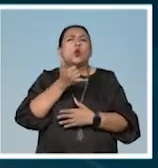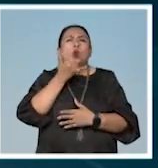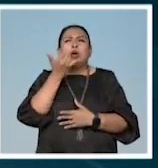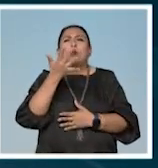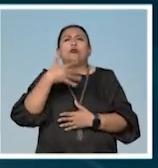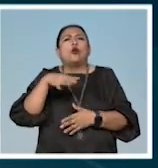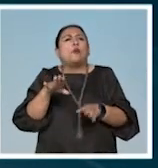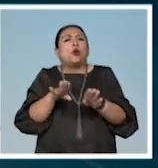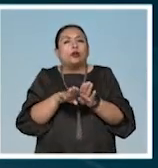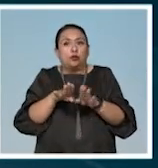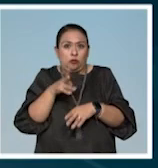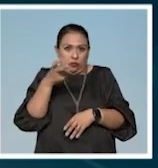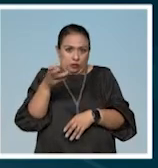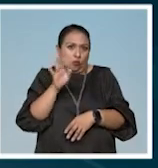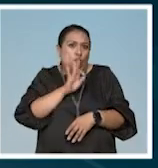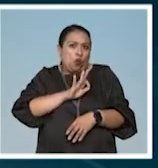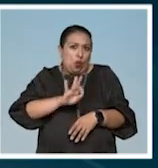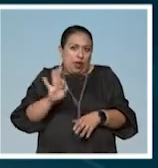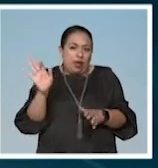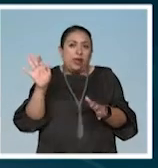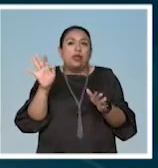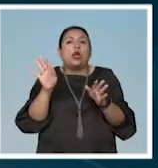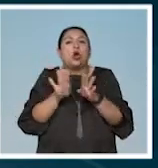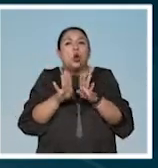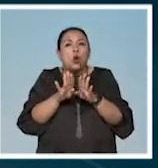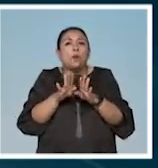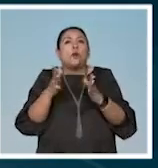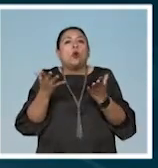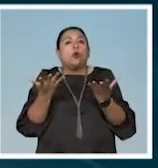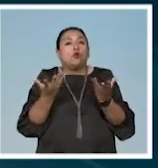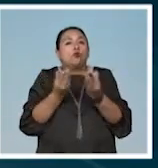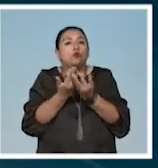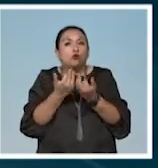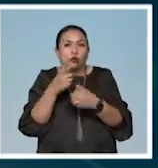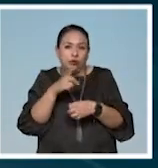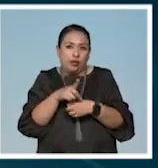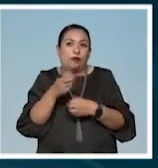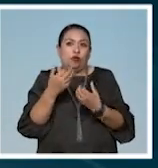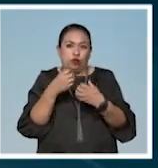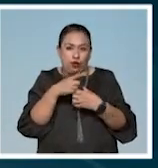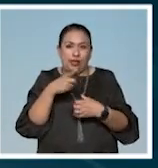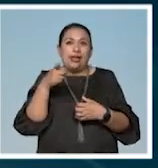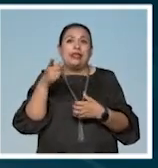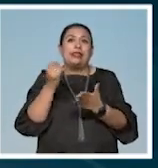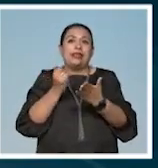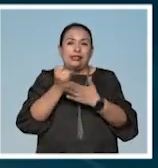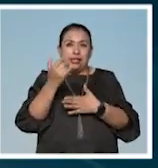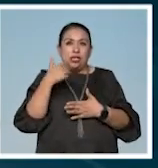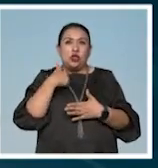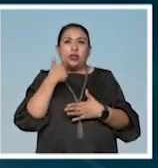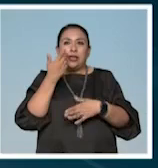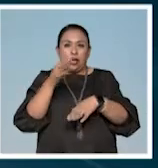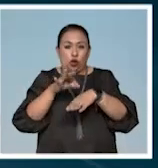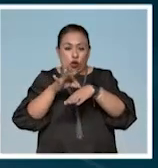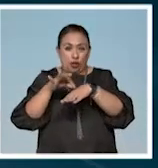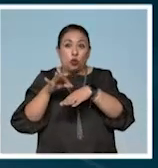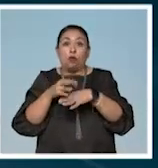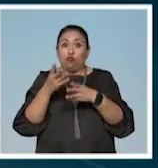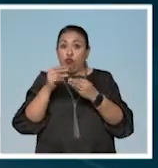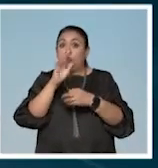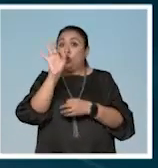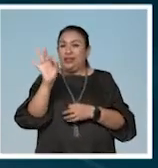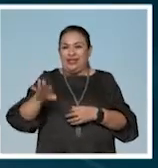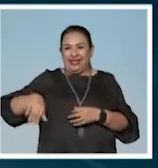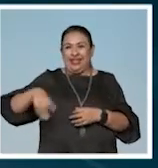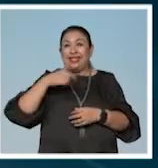buscamos la prevención? Esta es una de las maneras, ¿no? ¿Cómo estar cerca de la sociedad? Bueno, pues la sociedad que decide tatuarse, que es un gran porcentaje,